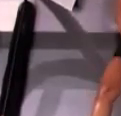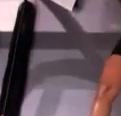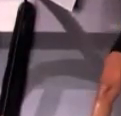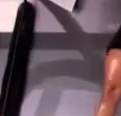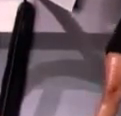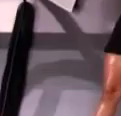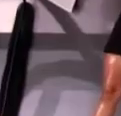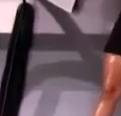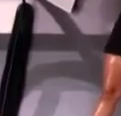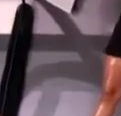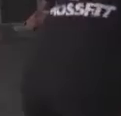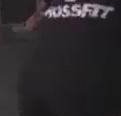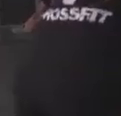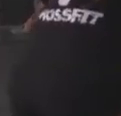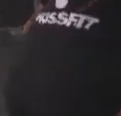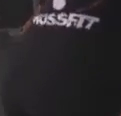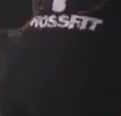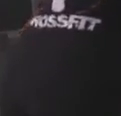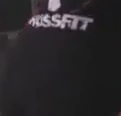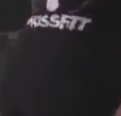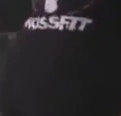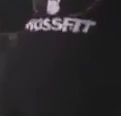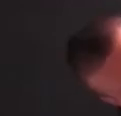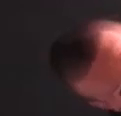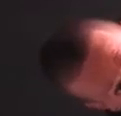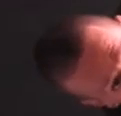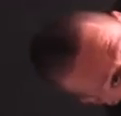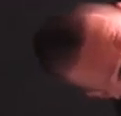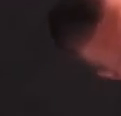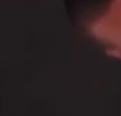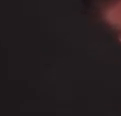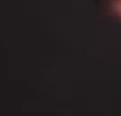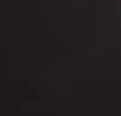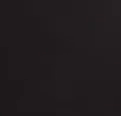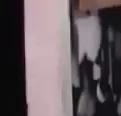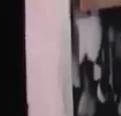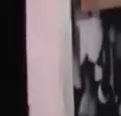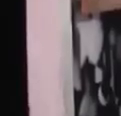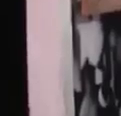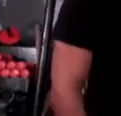Guerreros Cabú Unidos Por el Crossfit